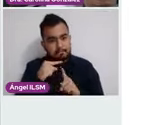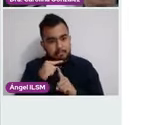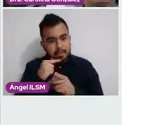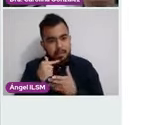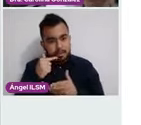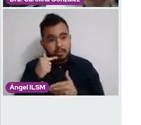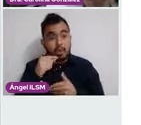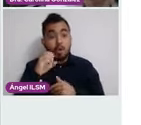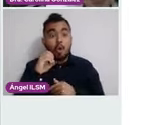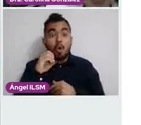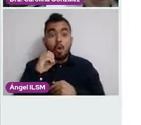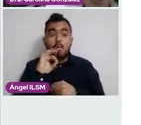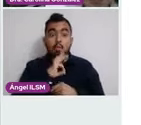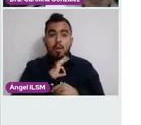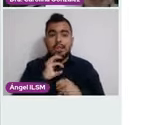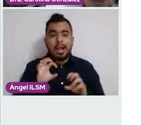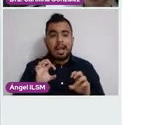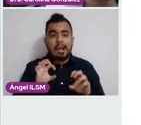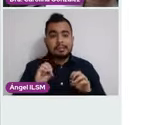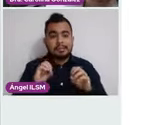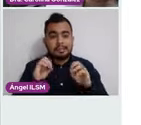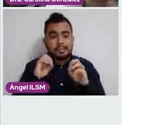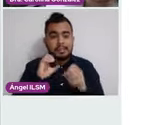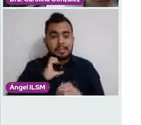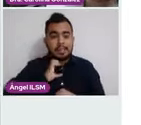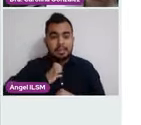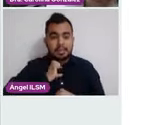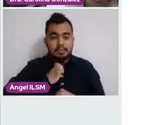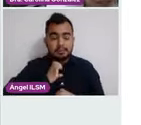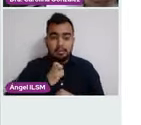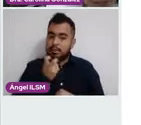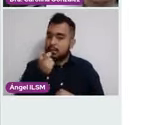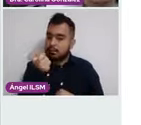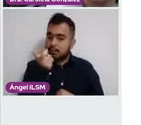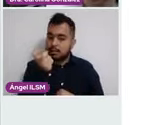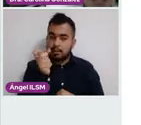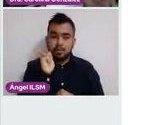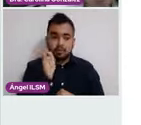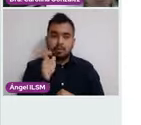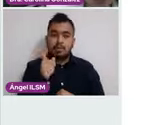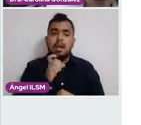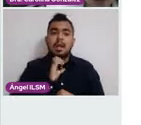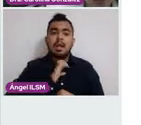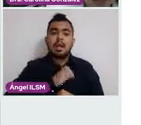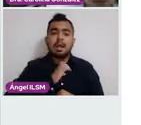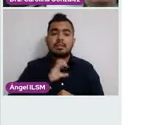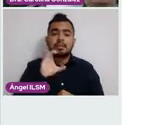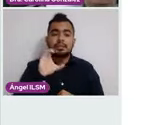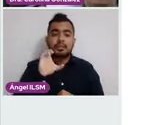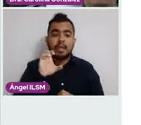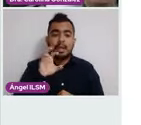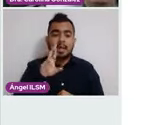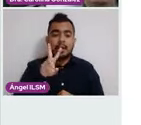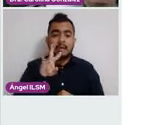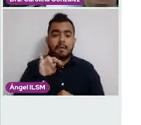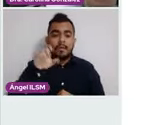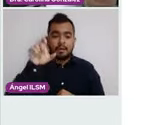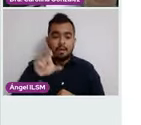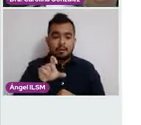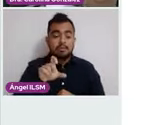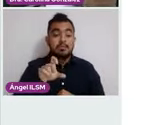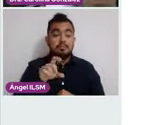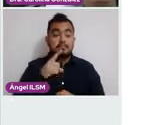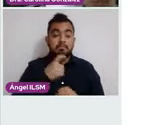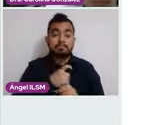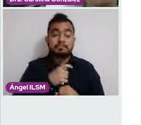cáncer invasor. Esta es la historia natural de la enfermedad para el cáncer de cervix. Primero, lesión de bajo grado, lesión de alto